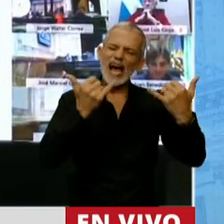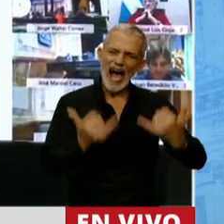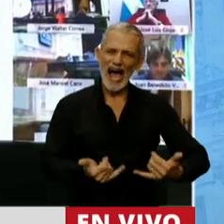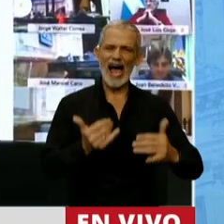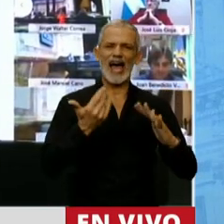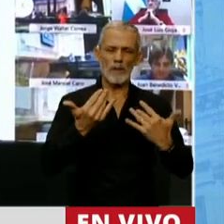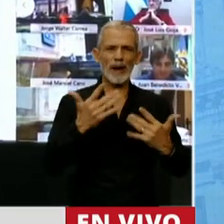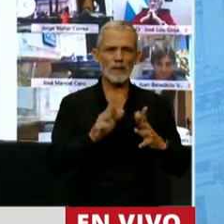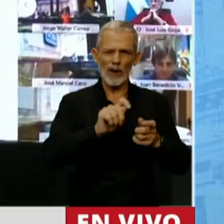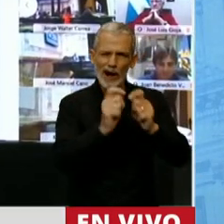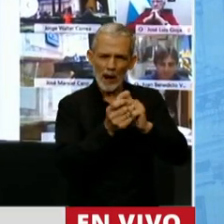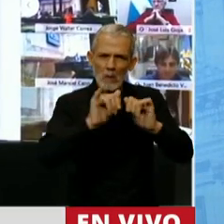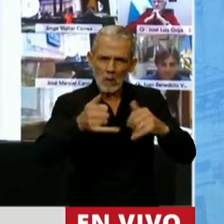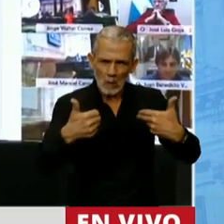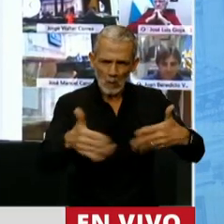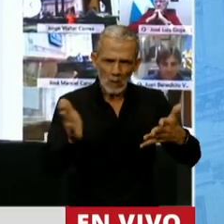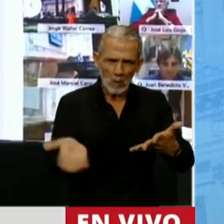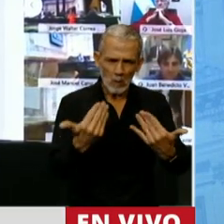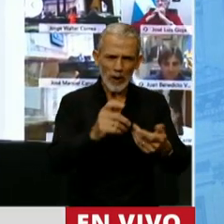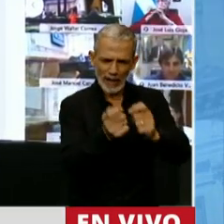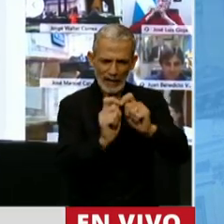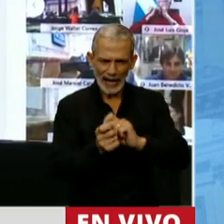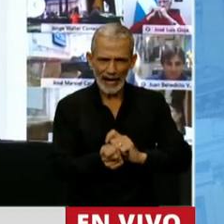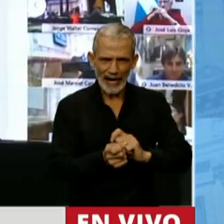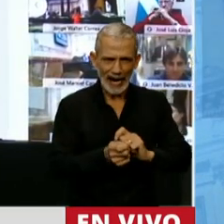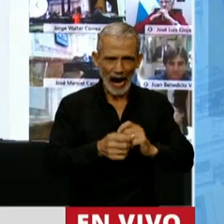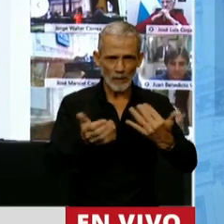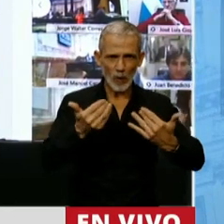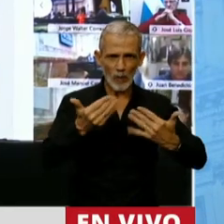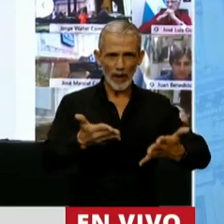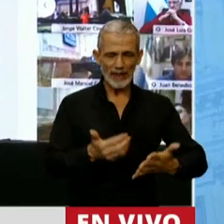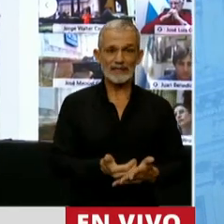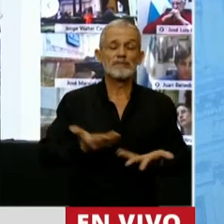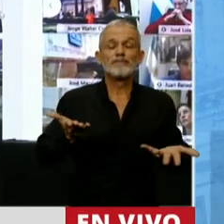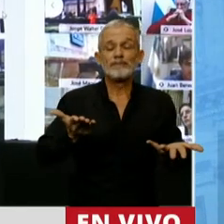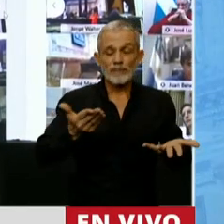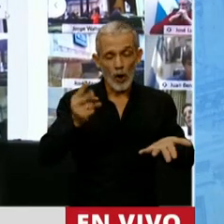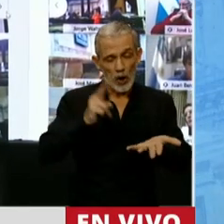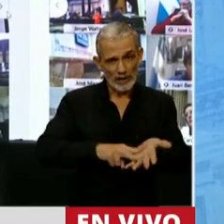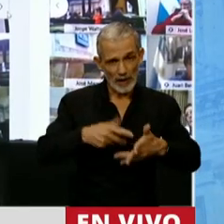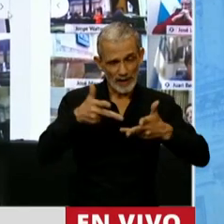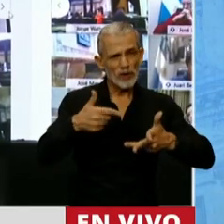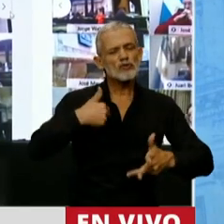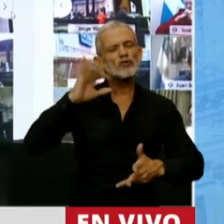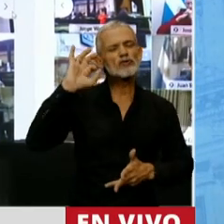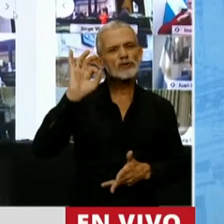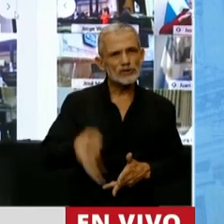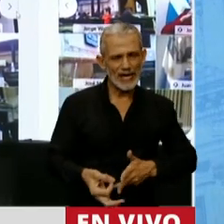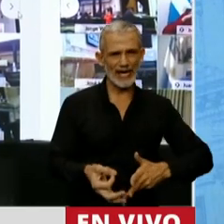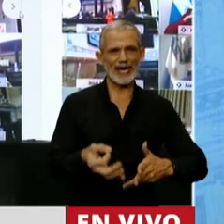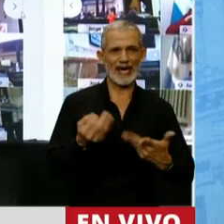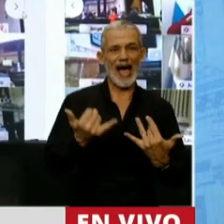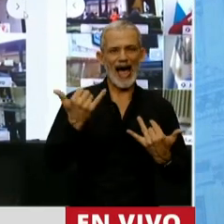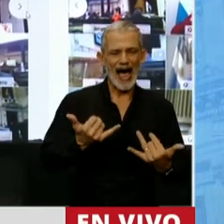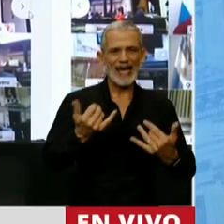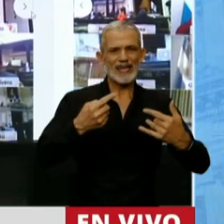para introducir una cantidad importantísima de cambio y insisto soy consciente de que